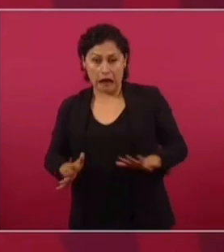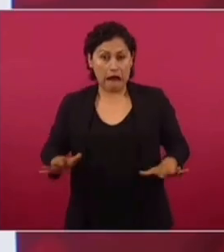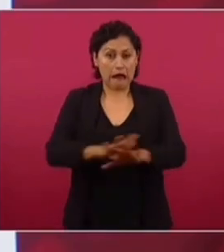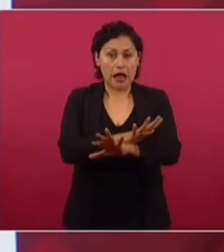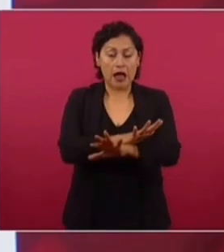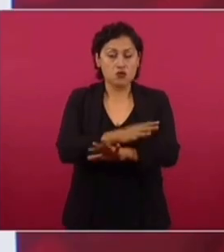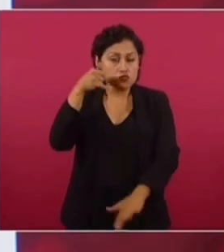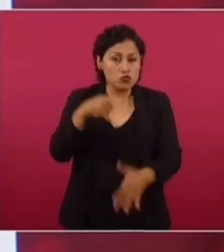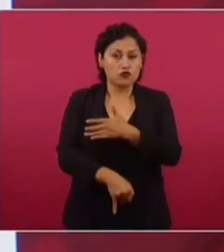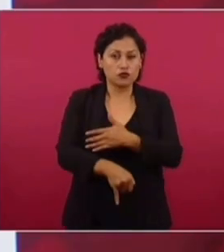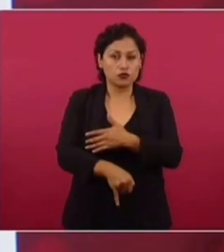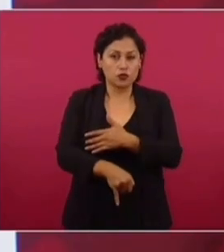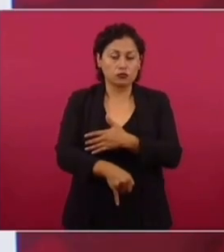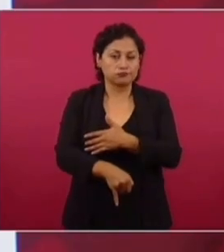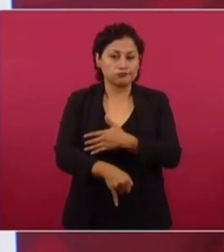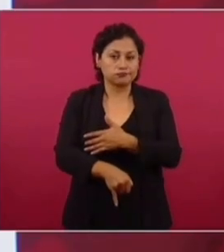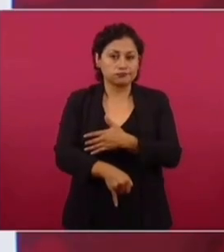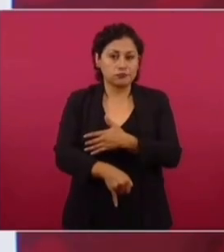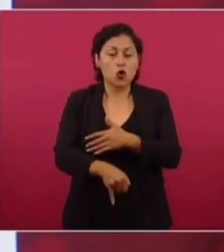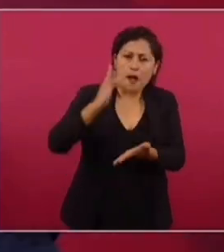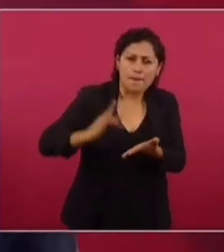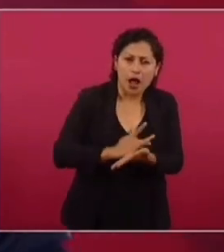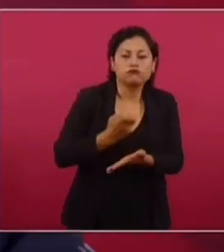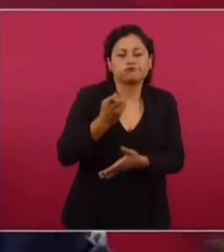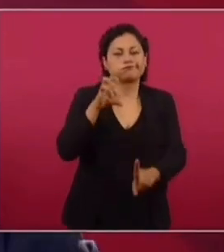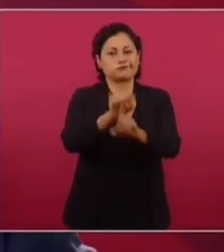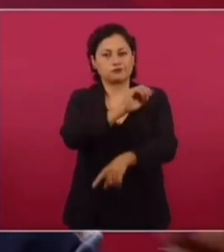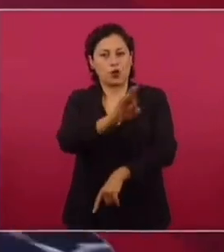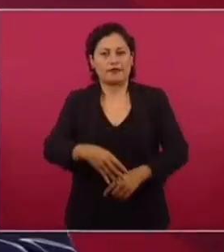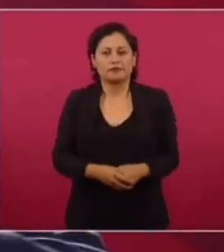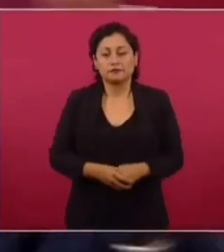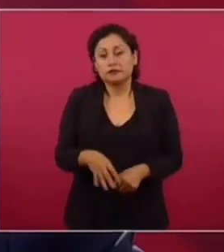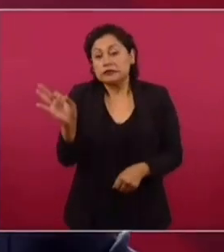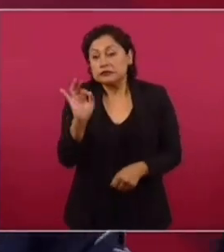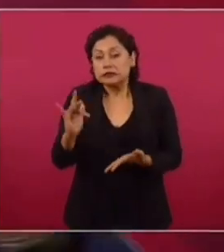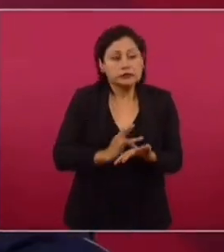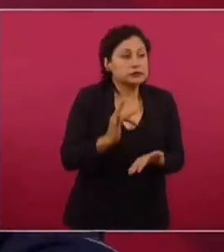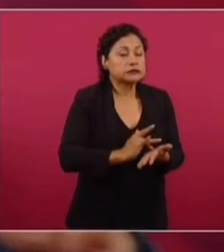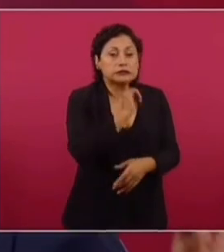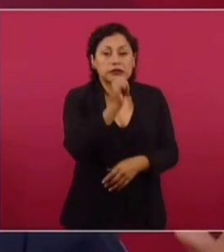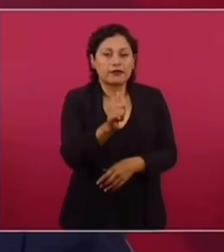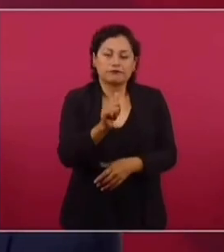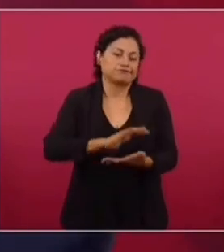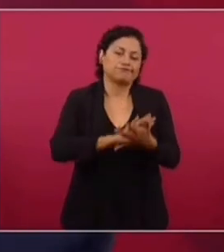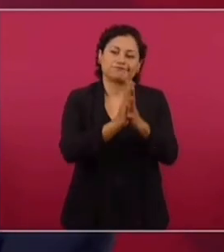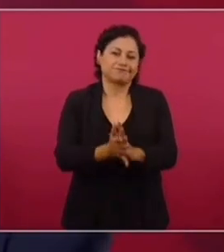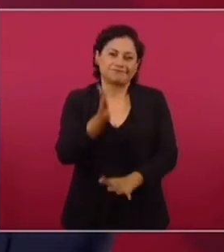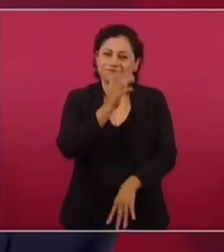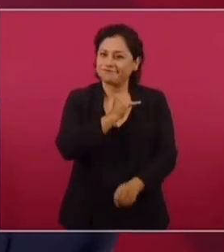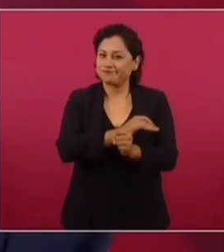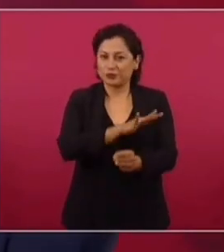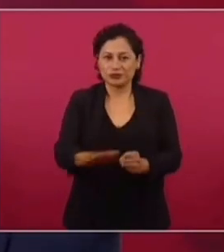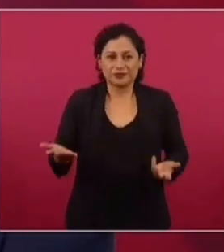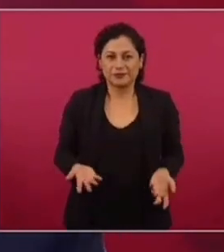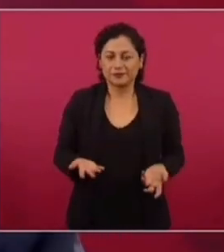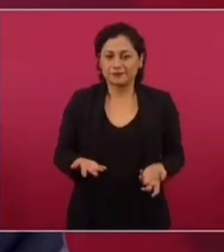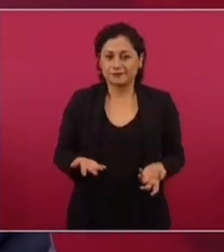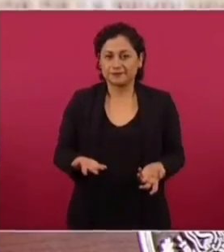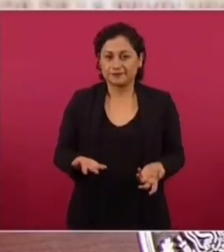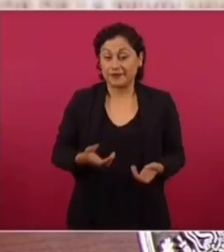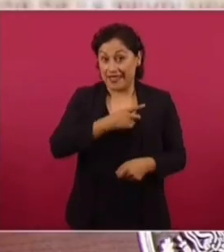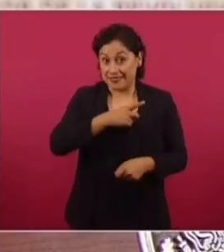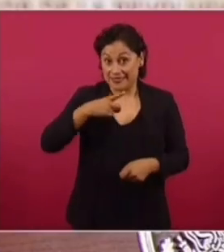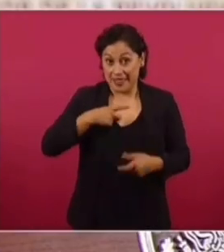se cuenta con el apoyo del pueblo. No se transforma un país sin